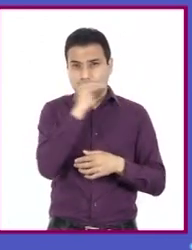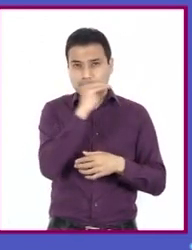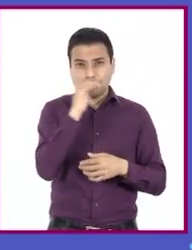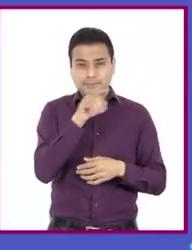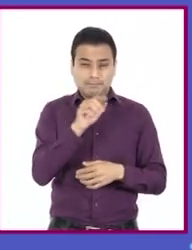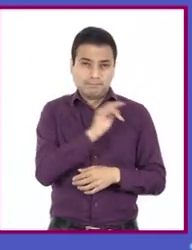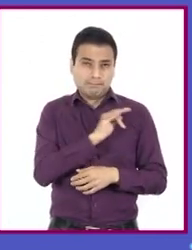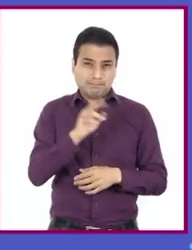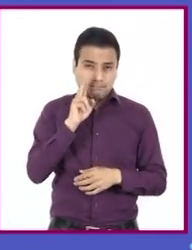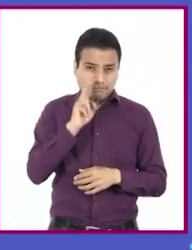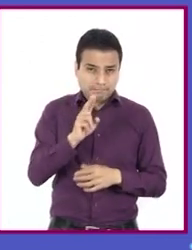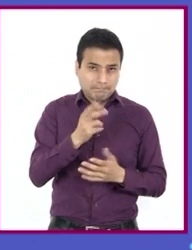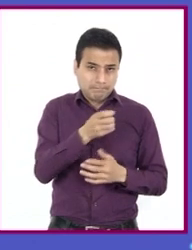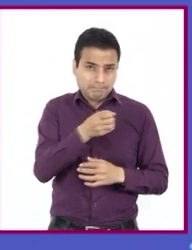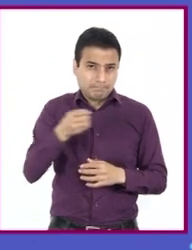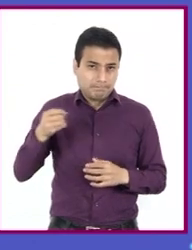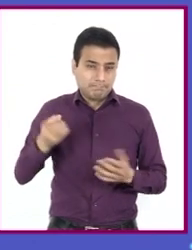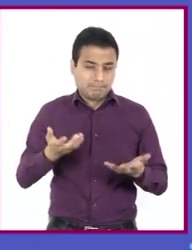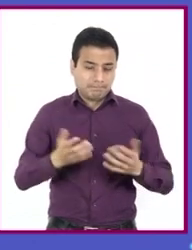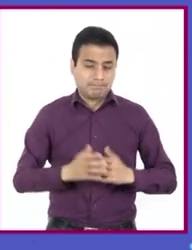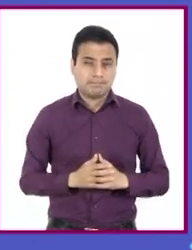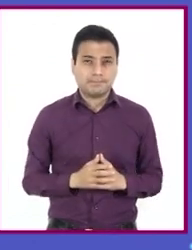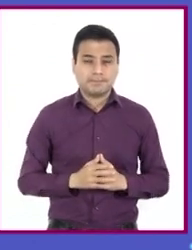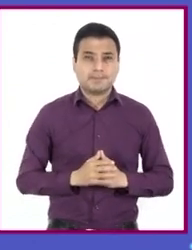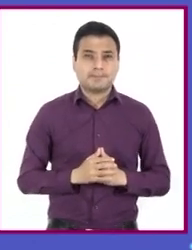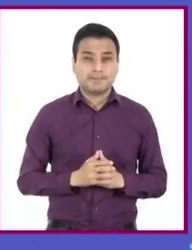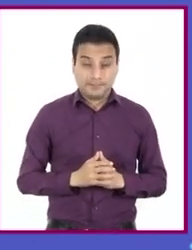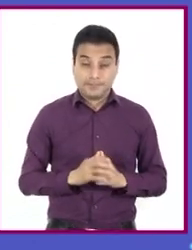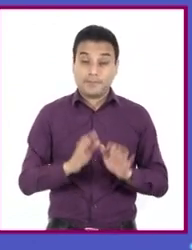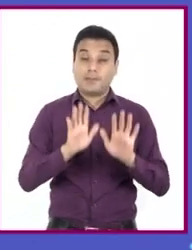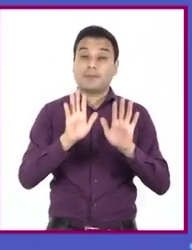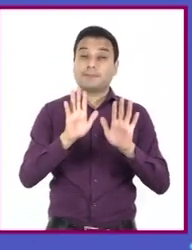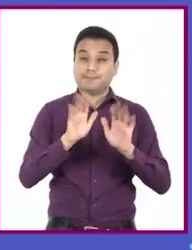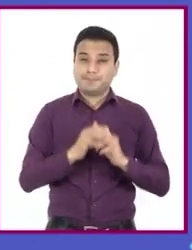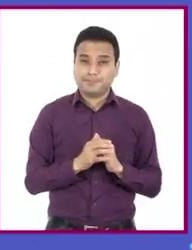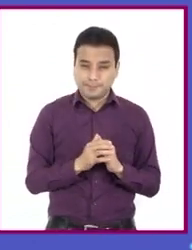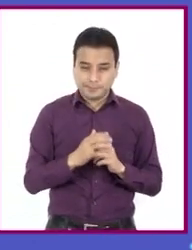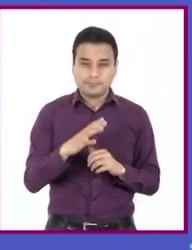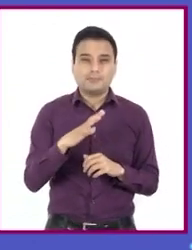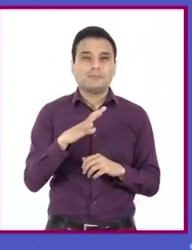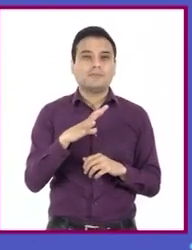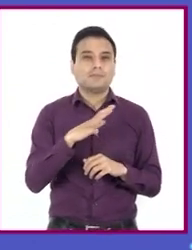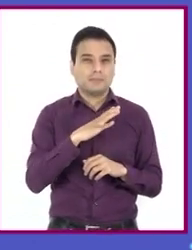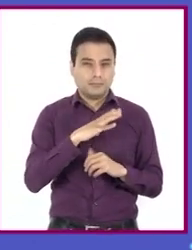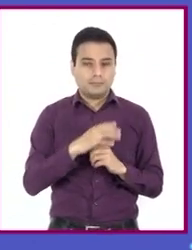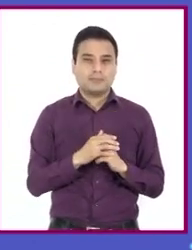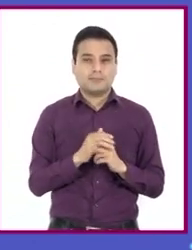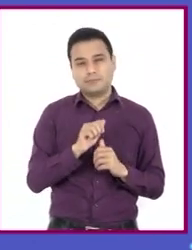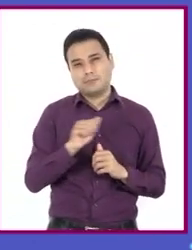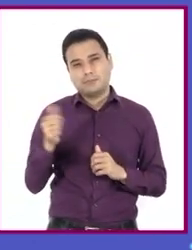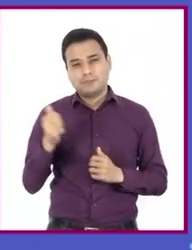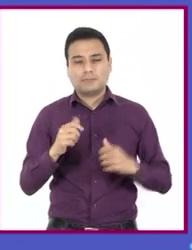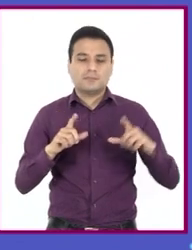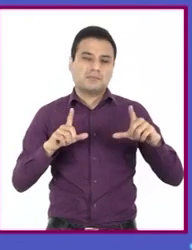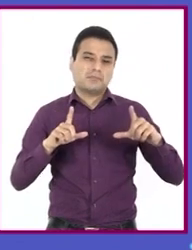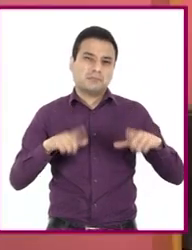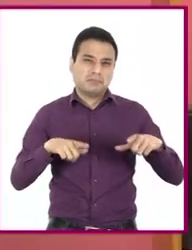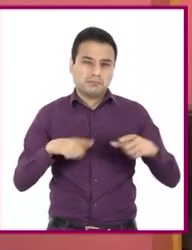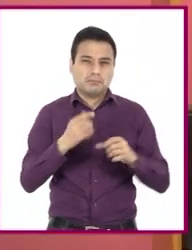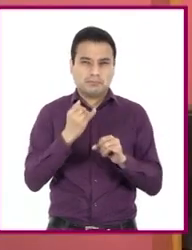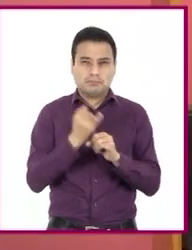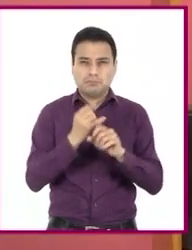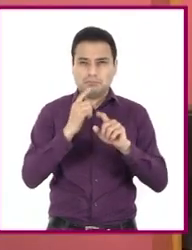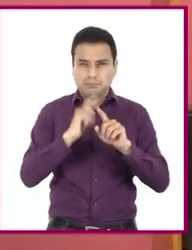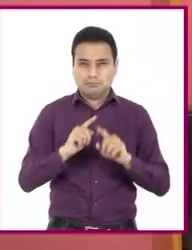consultar sin mayor trámite que registro en el sitio. Sin embargo, otros se encuentran en alguna de las plataformas de descarga continua,